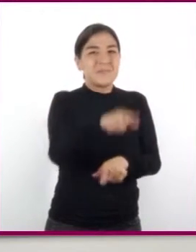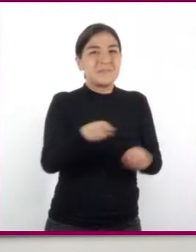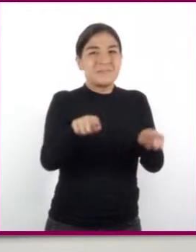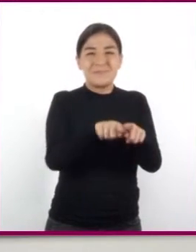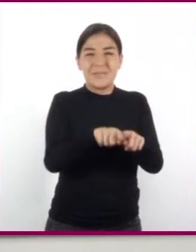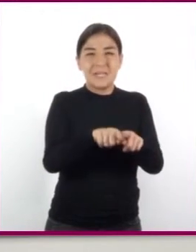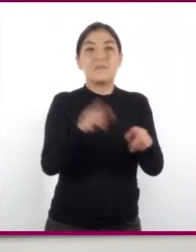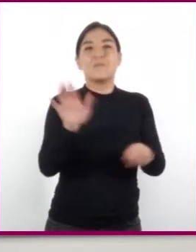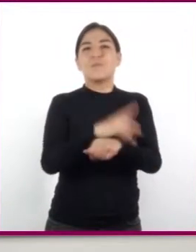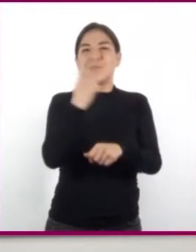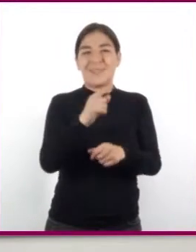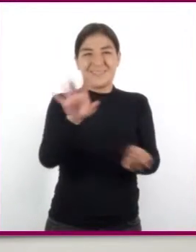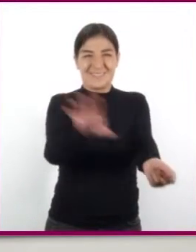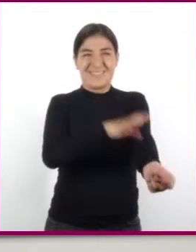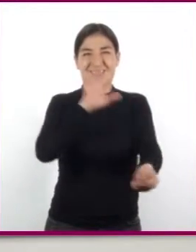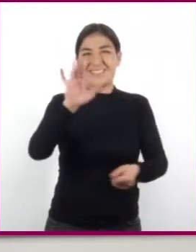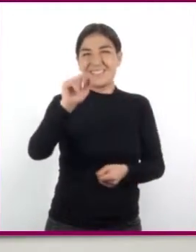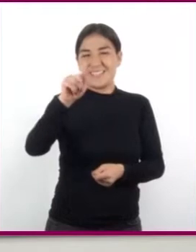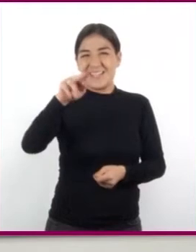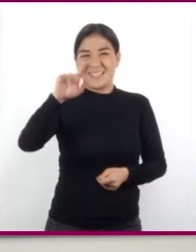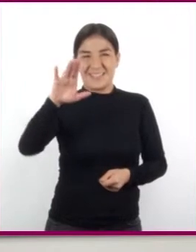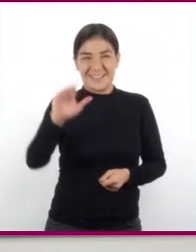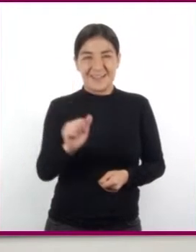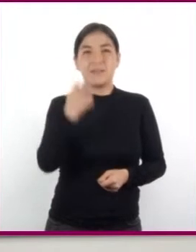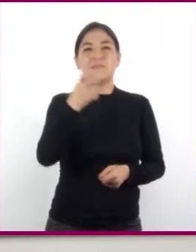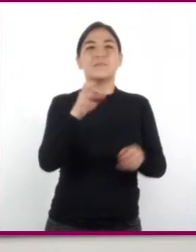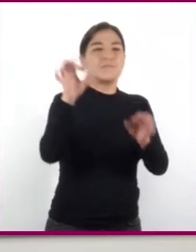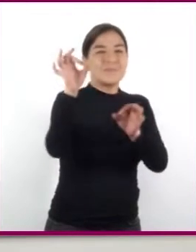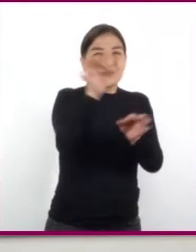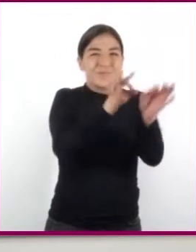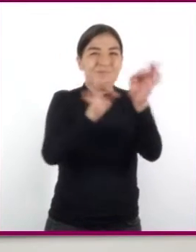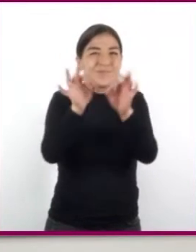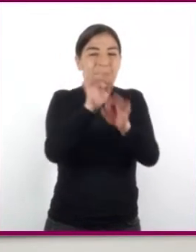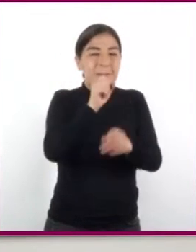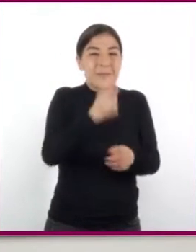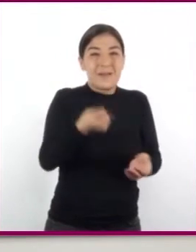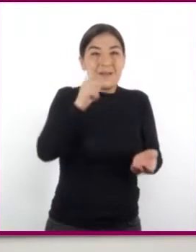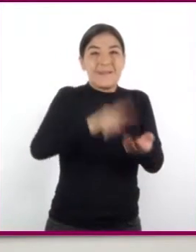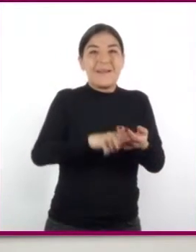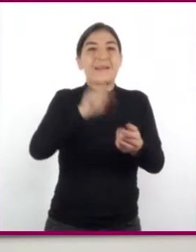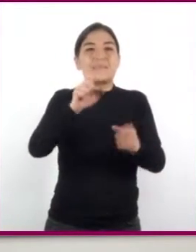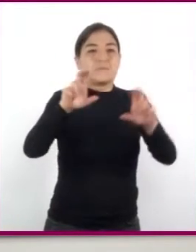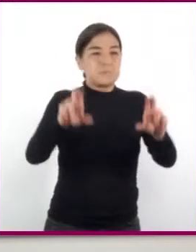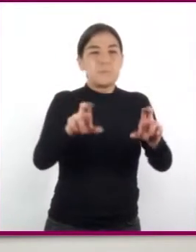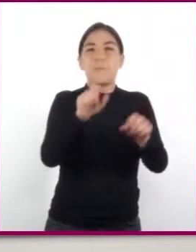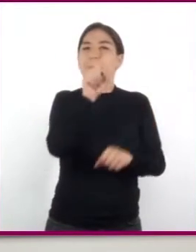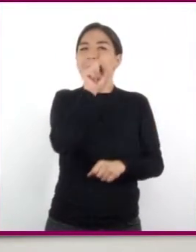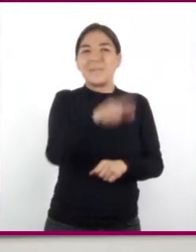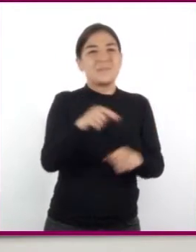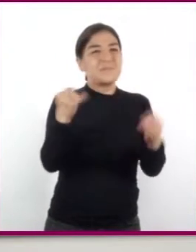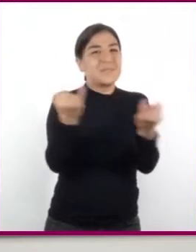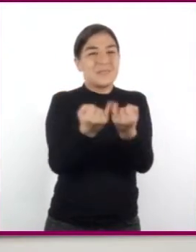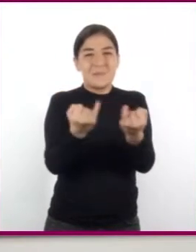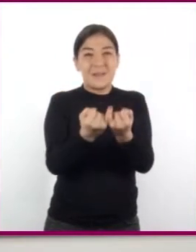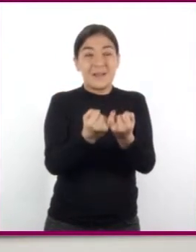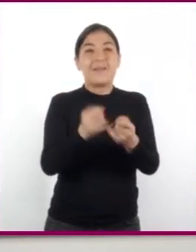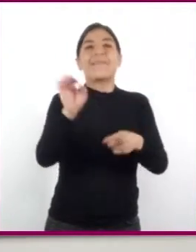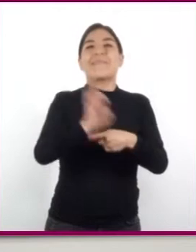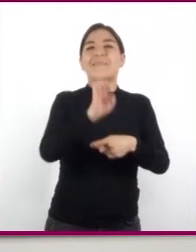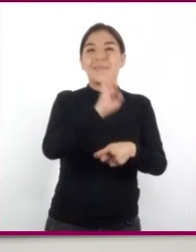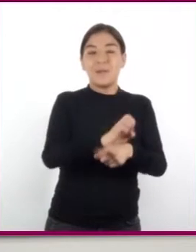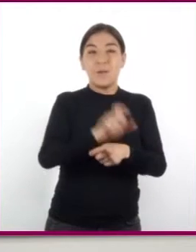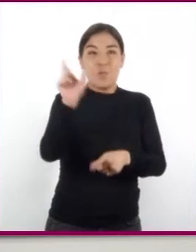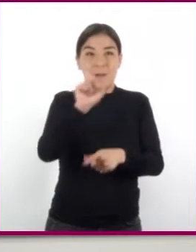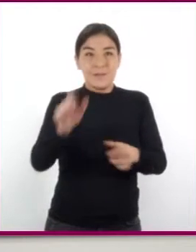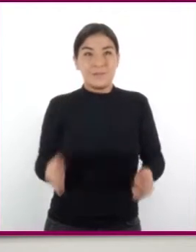la energía cinética que tienen las partículas de agua en ambos vasos ya era igual. Entonces, al